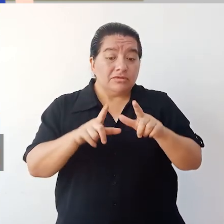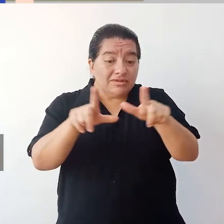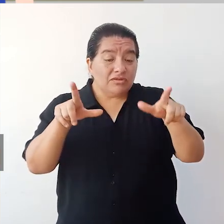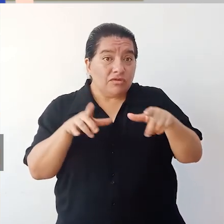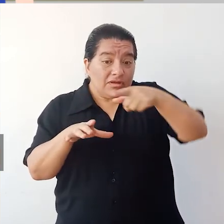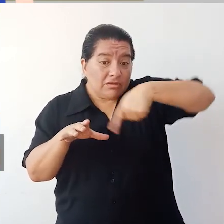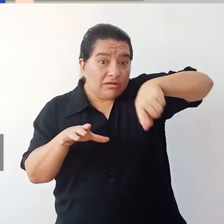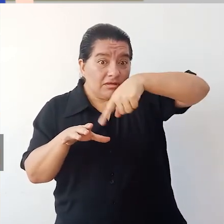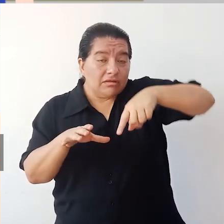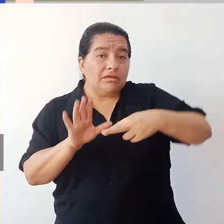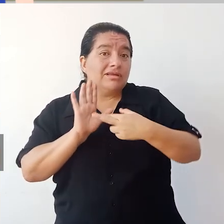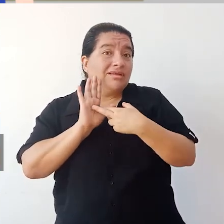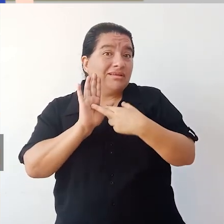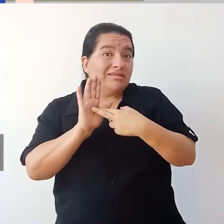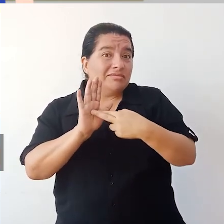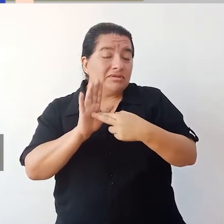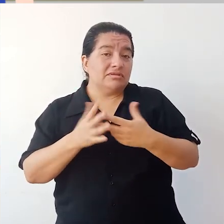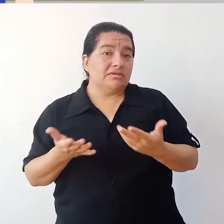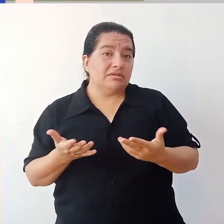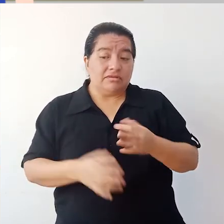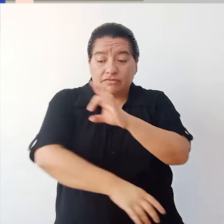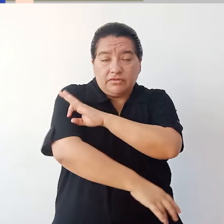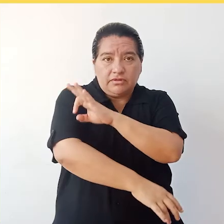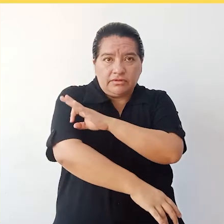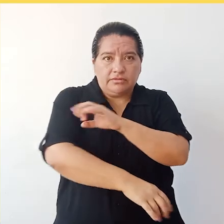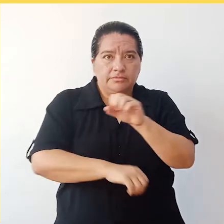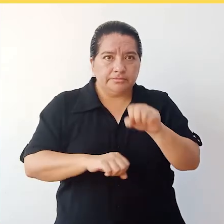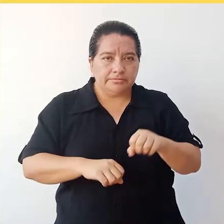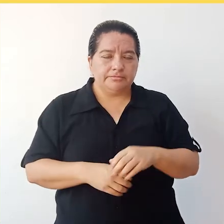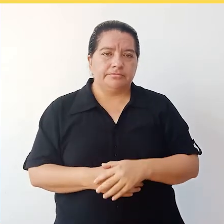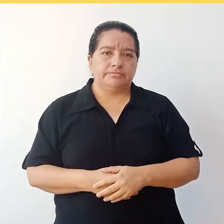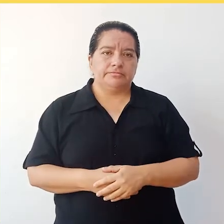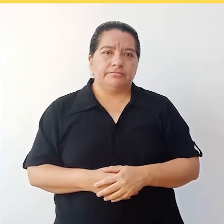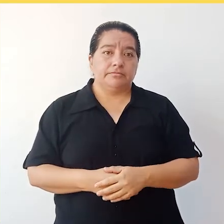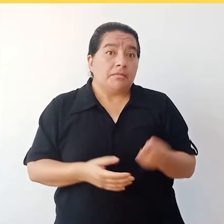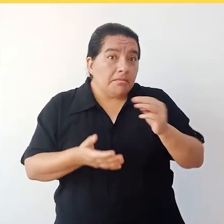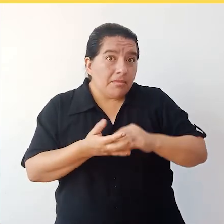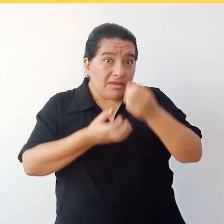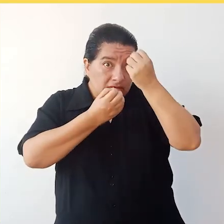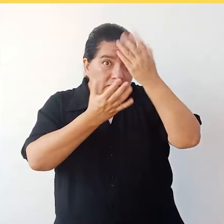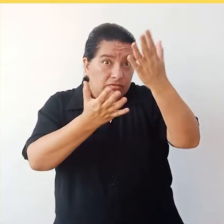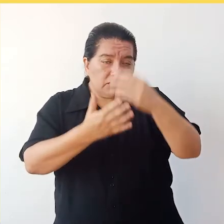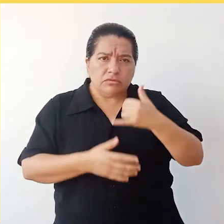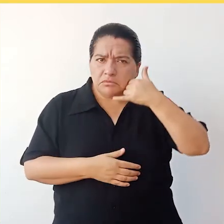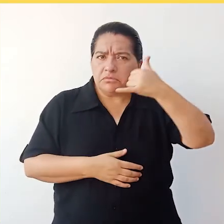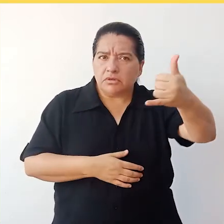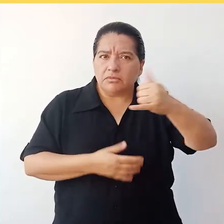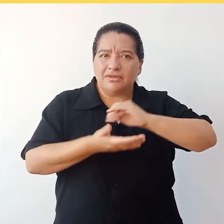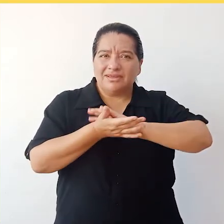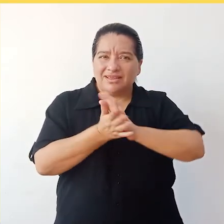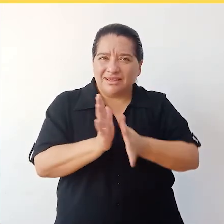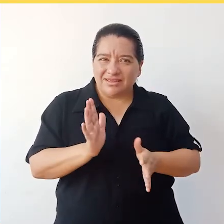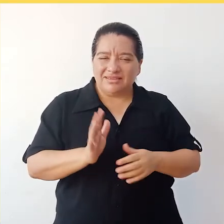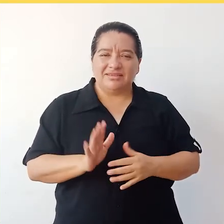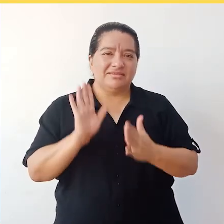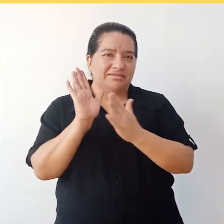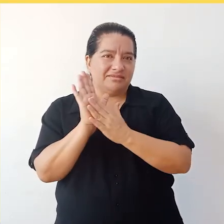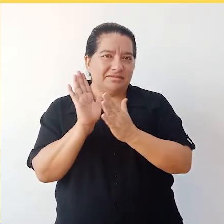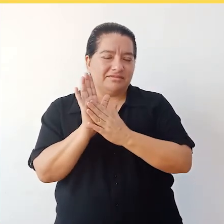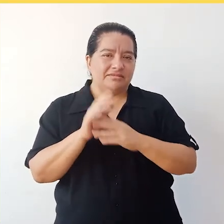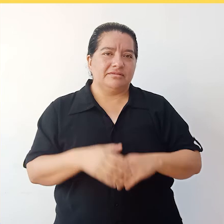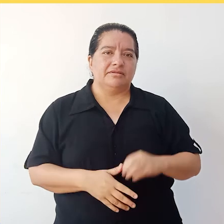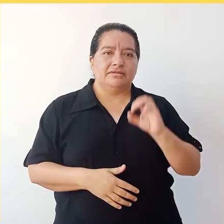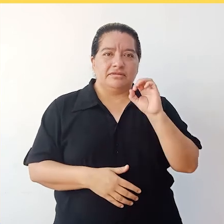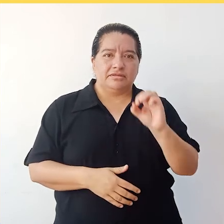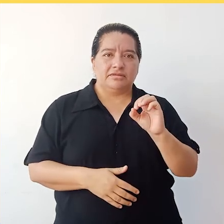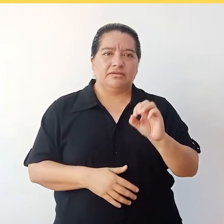Fiscalía que se encuentren en el local de votación. Para más información puede llamar a la línea gratuita de la Defensoría del